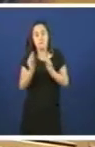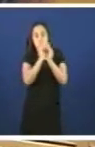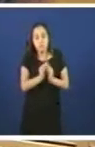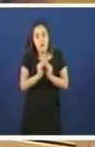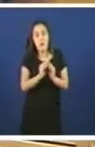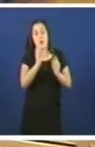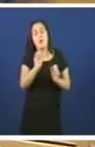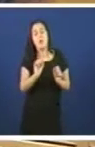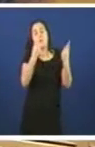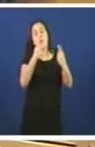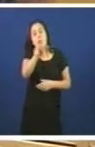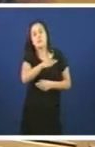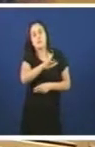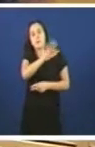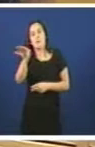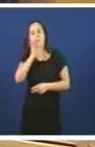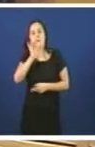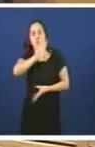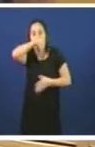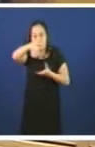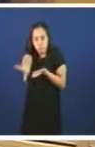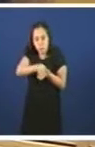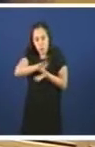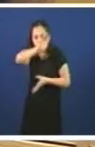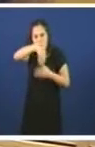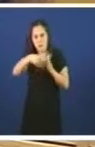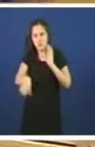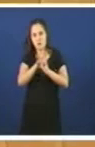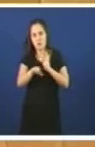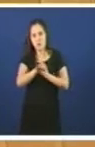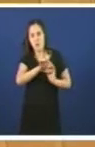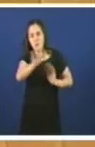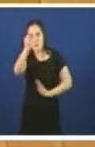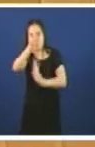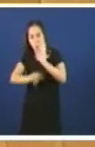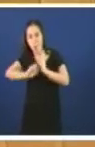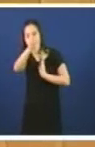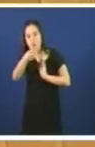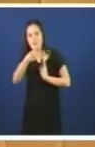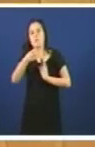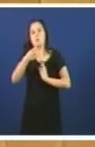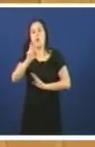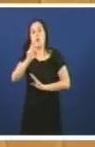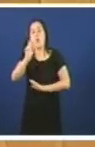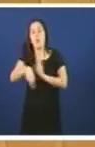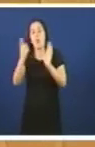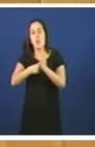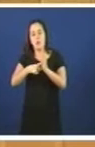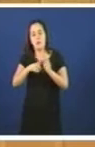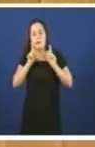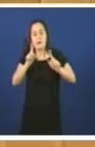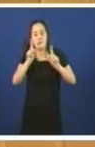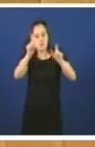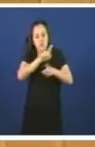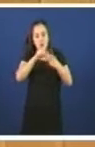Constitución. E, por suposto, estamos a respetar o previsto nosas normativas máis especificas e relativas ao ensino e a función